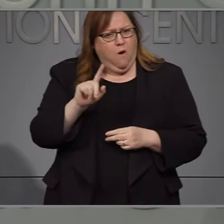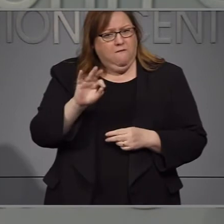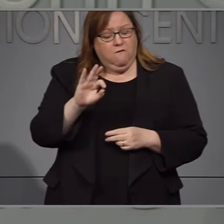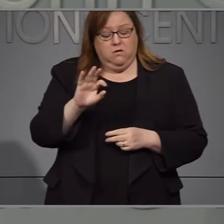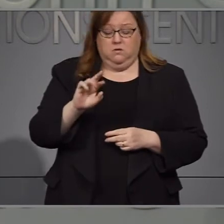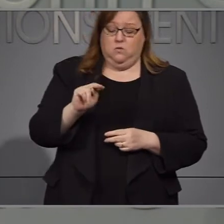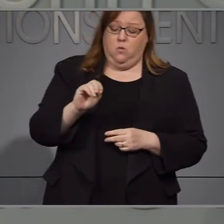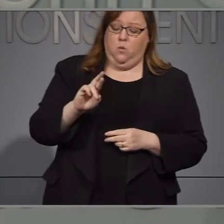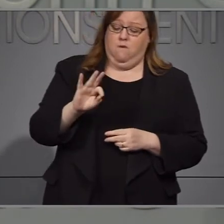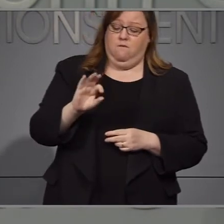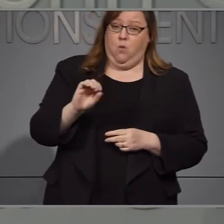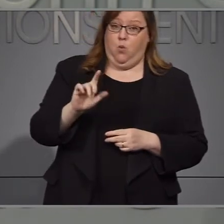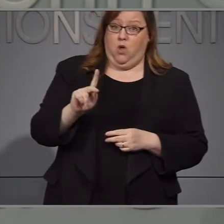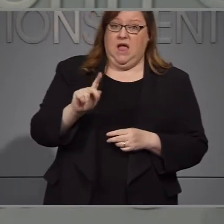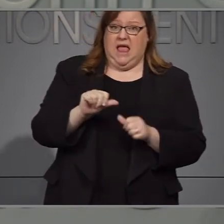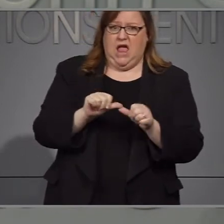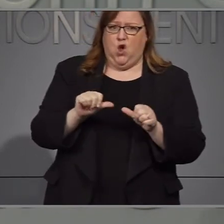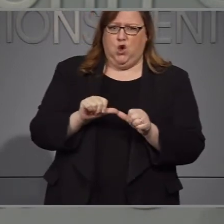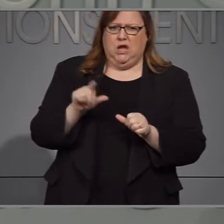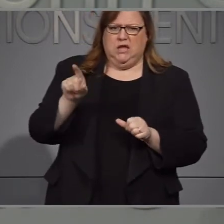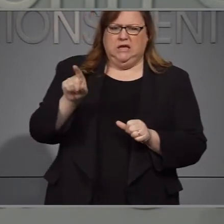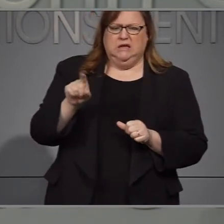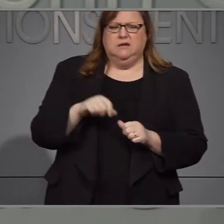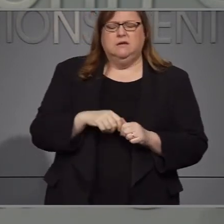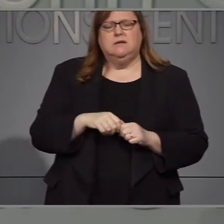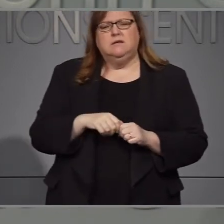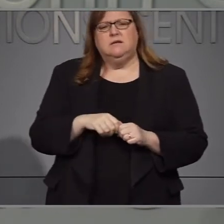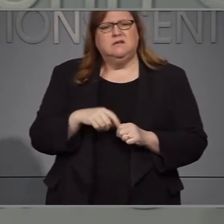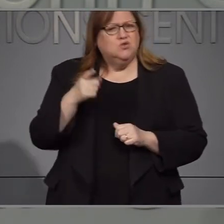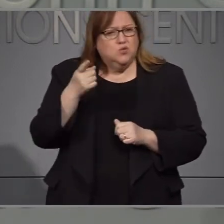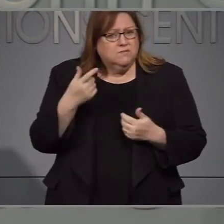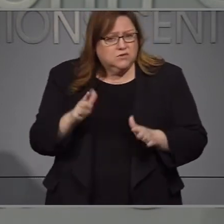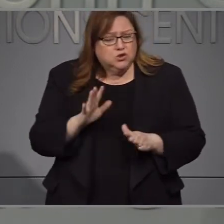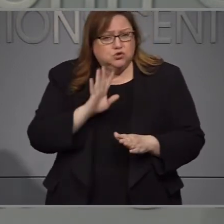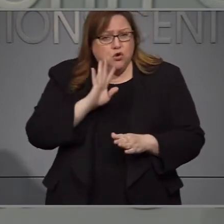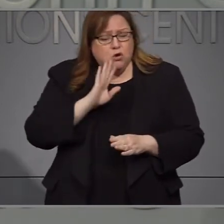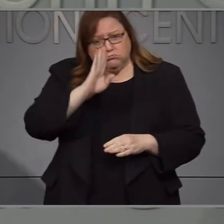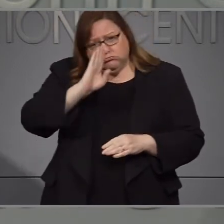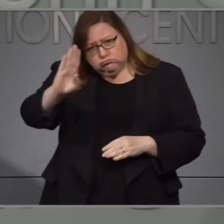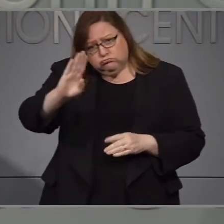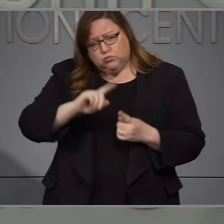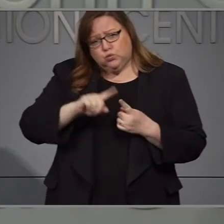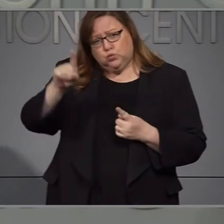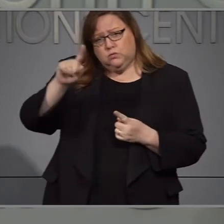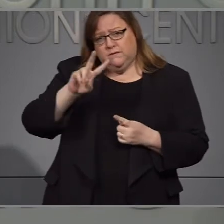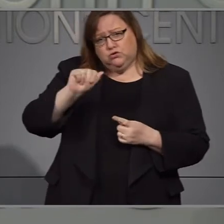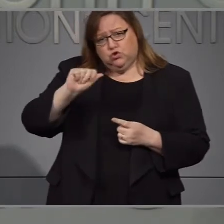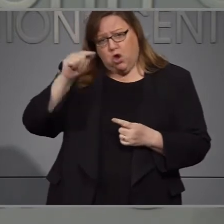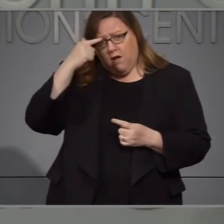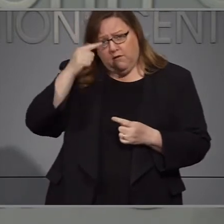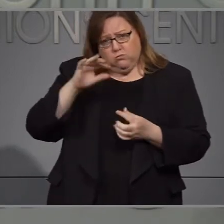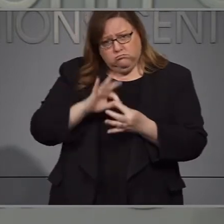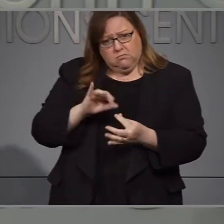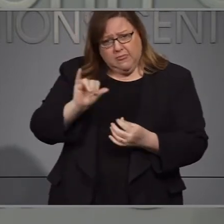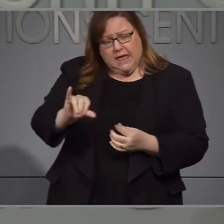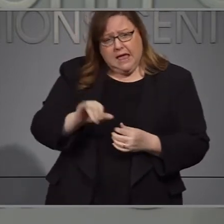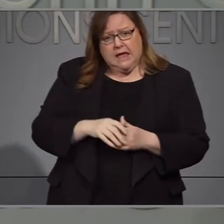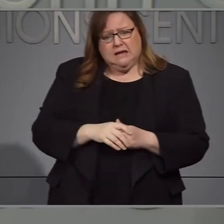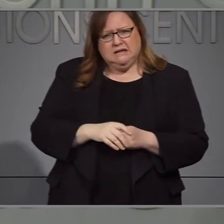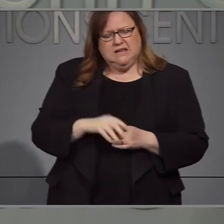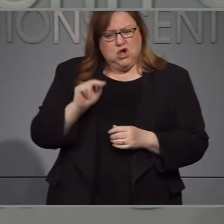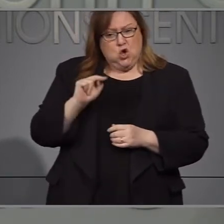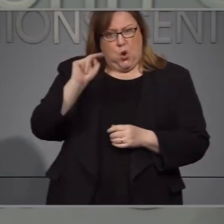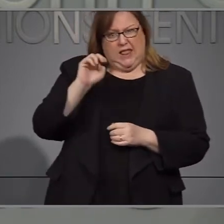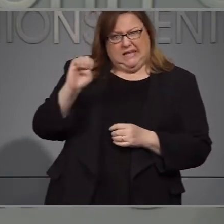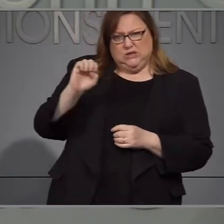y dice que las personas que tienen que ir de compras ha tenido conversaciones con el gobernador de